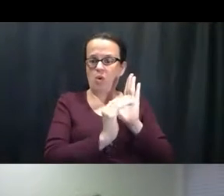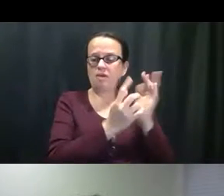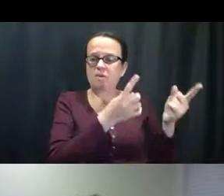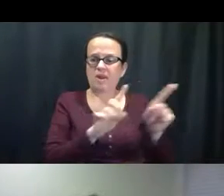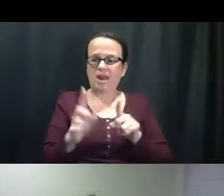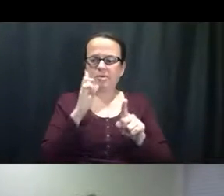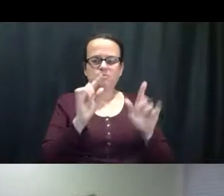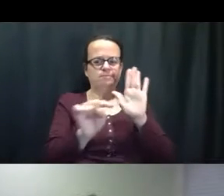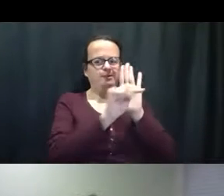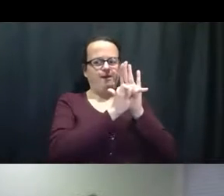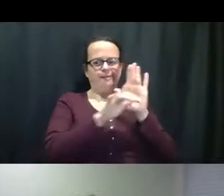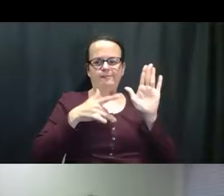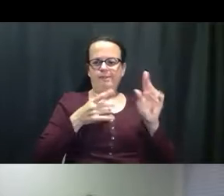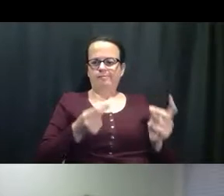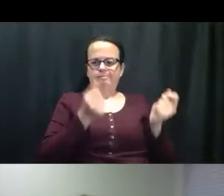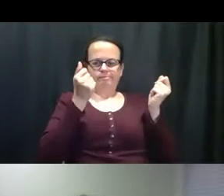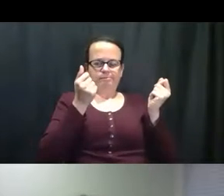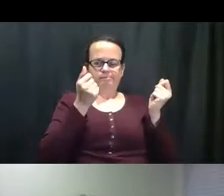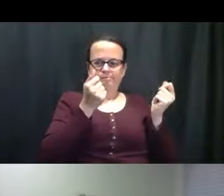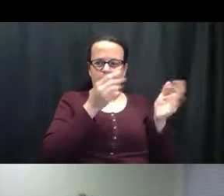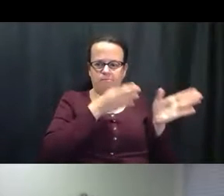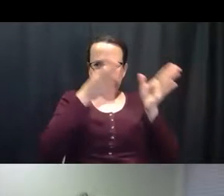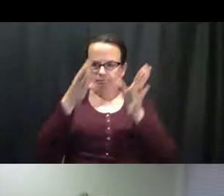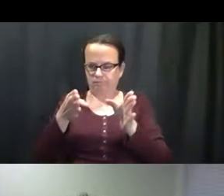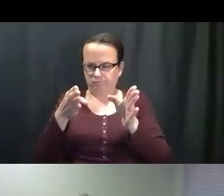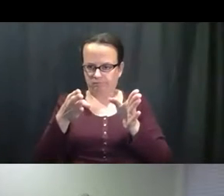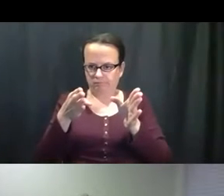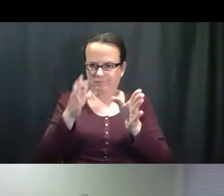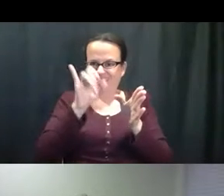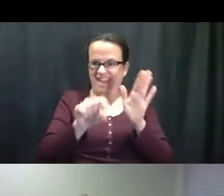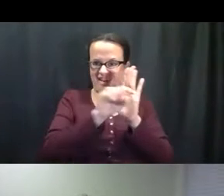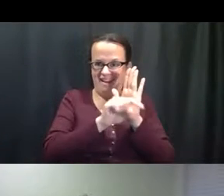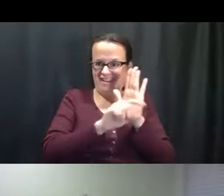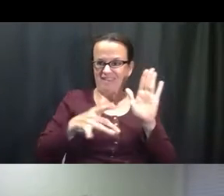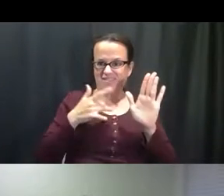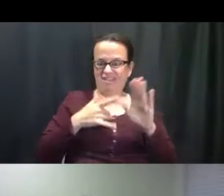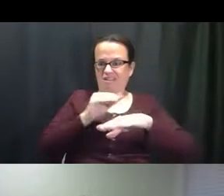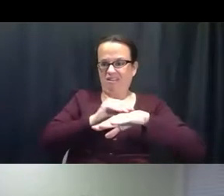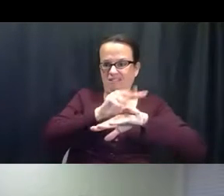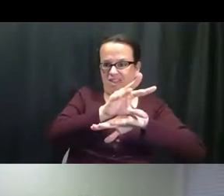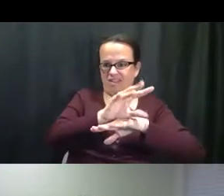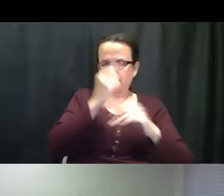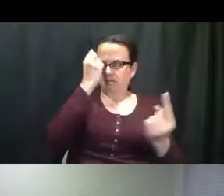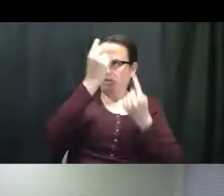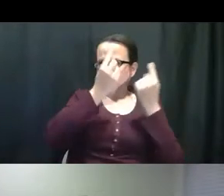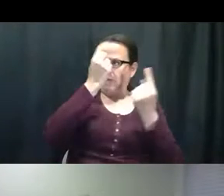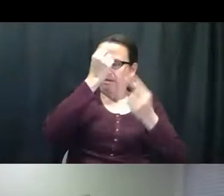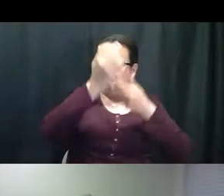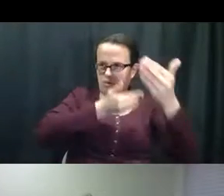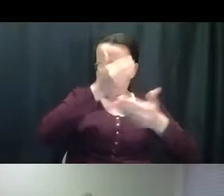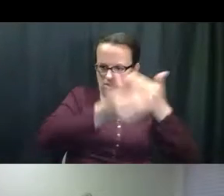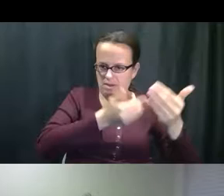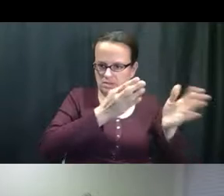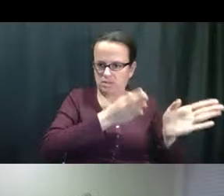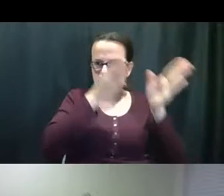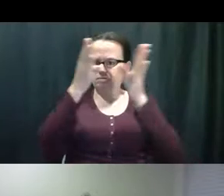dificultad a veces tienen unos unos que unos pensamientos negativos y eso afecta la